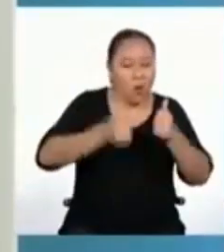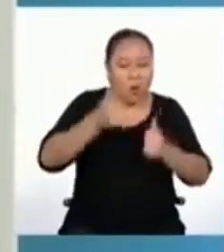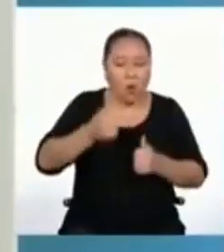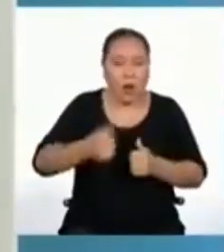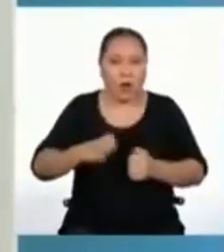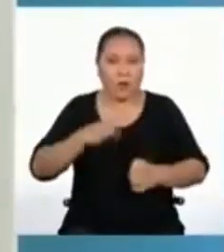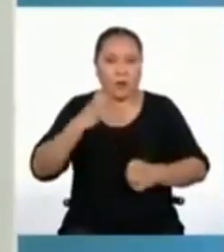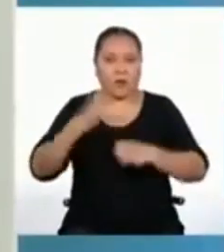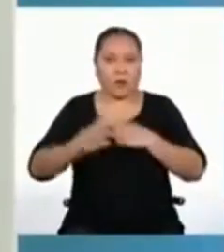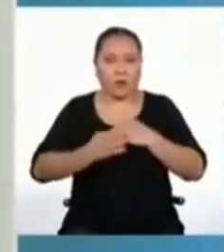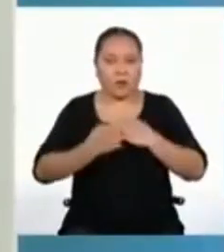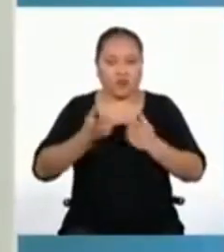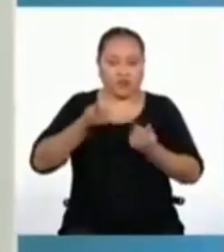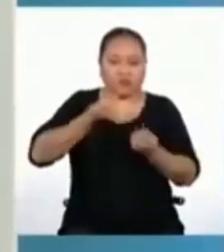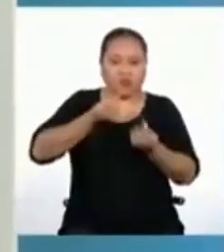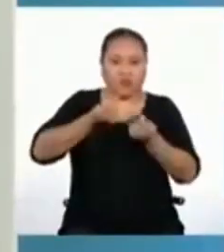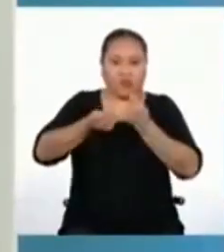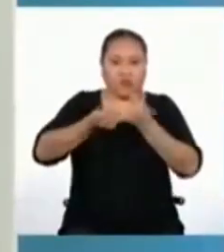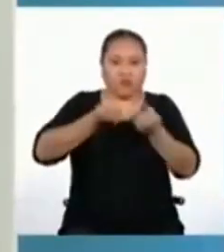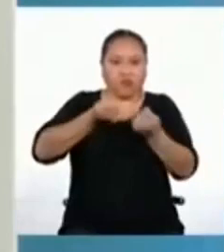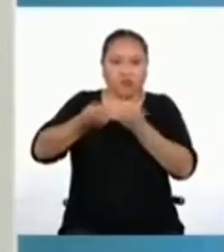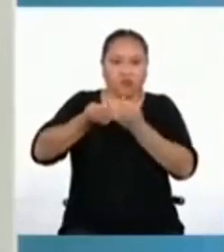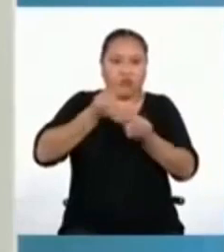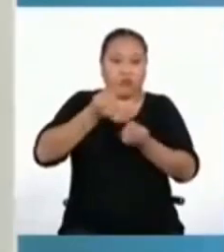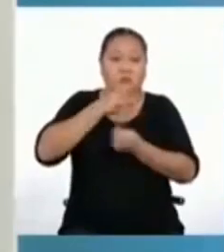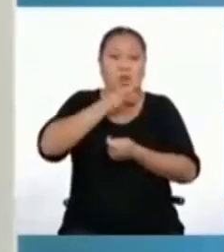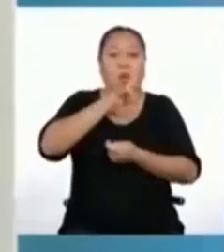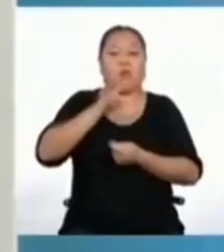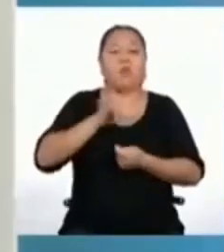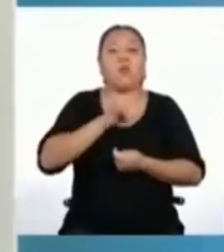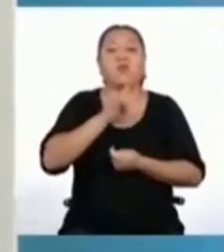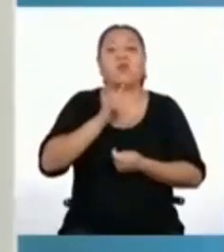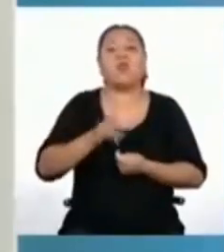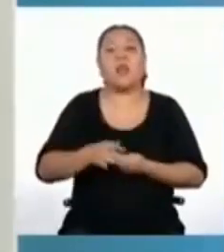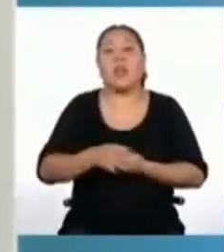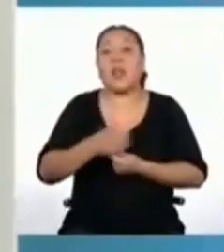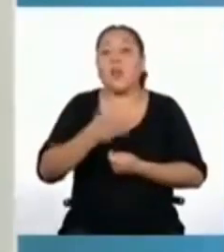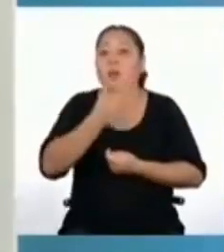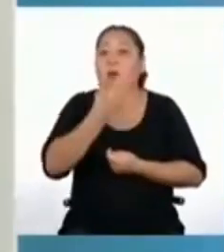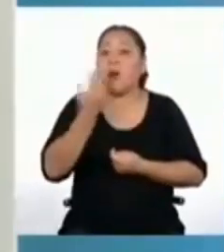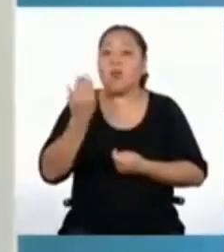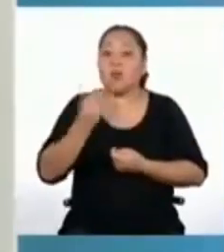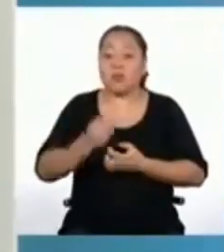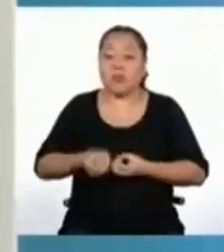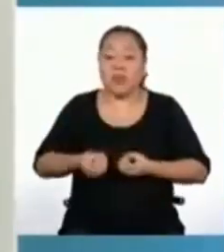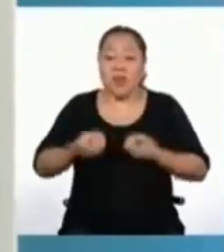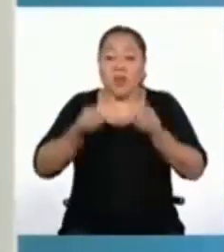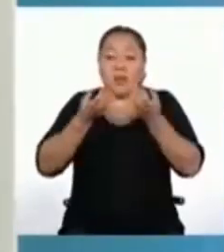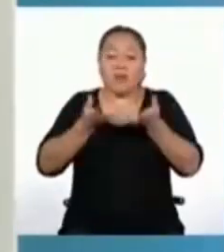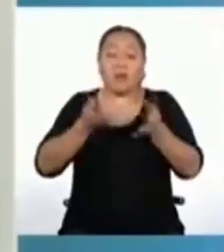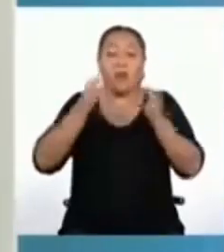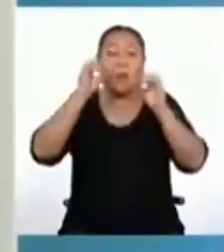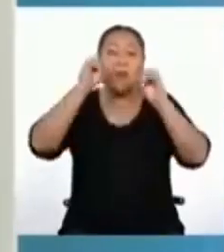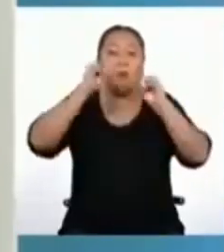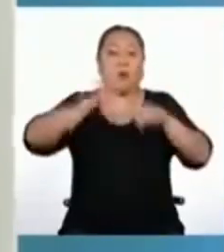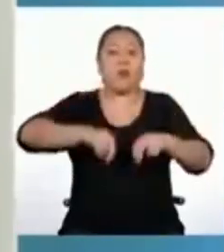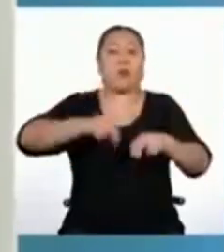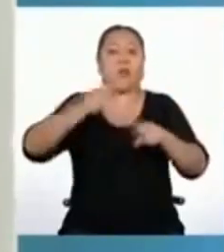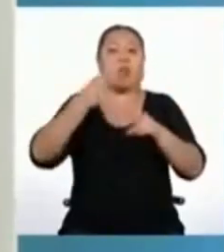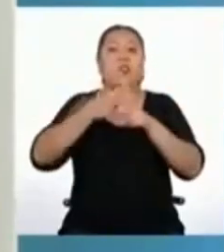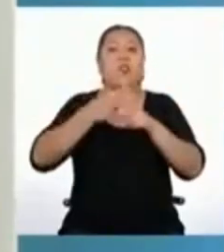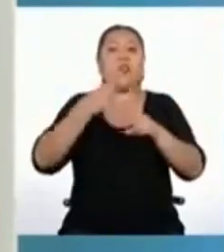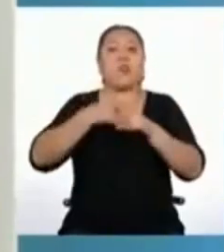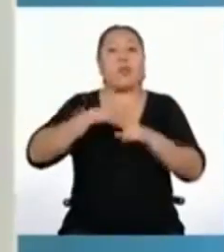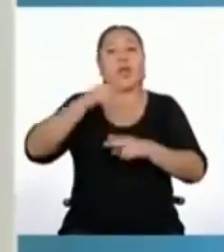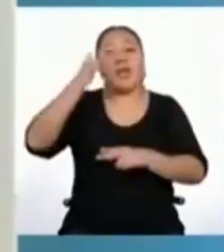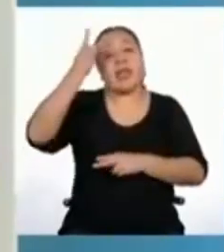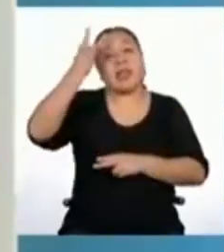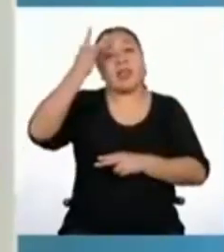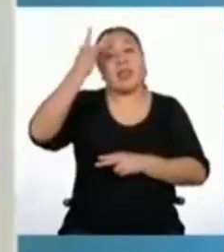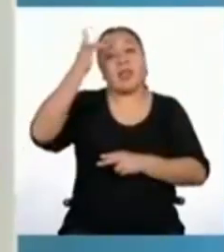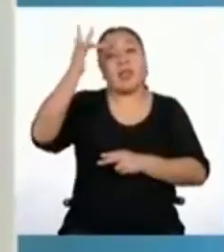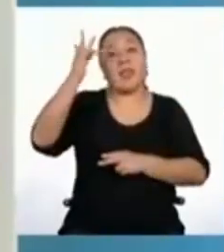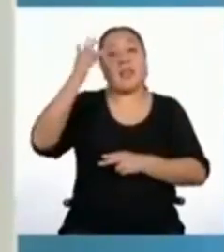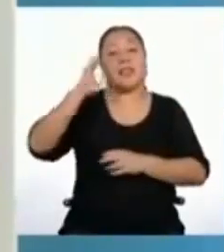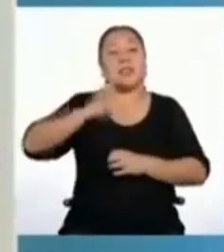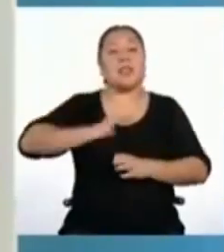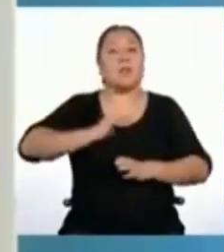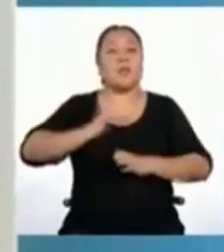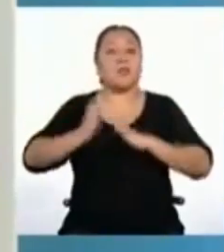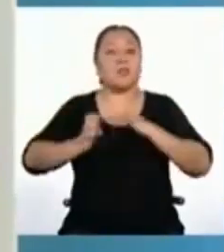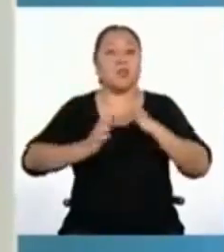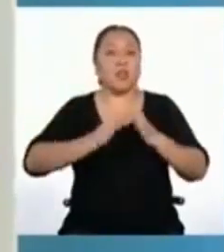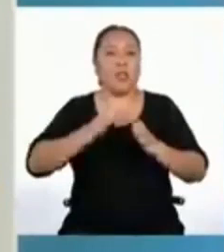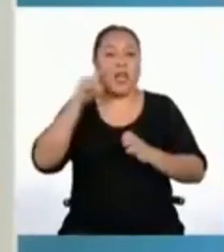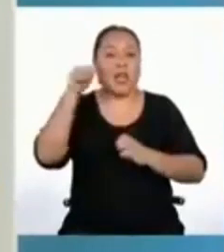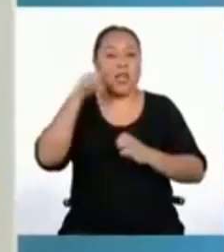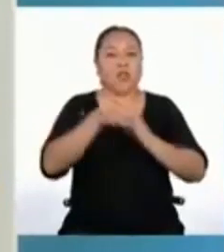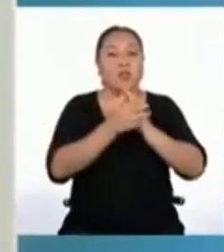evaluarlas, regularlas y utilizarlas, se le denomina inteligencia emocional. Es una habilidad